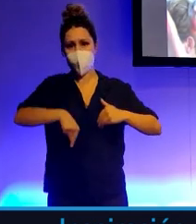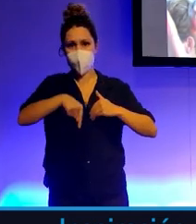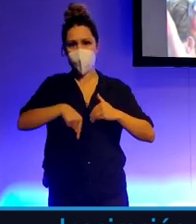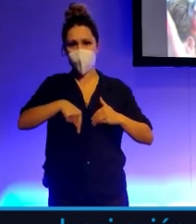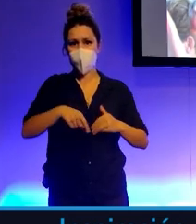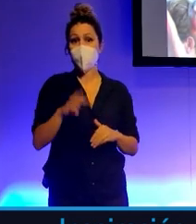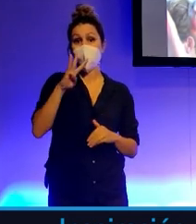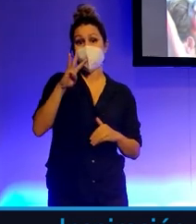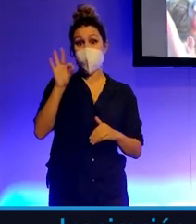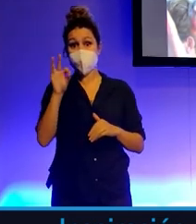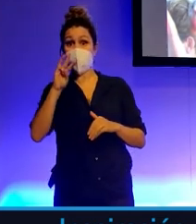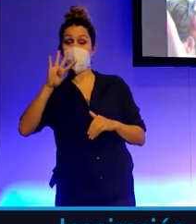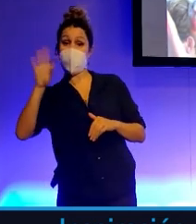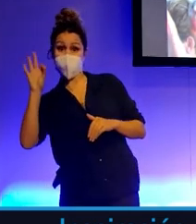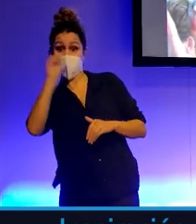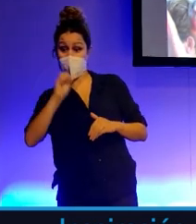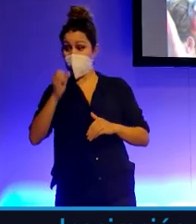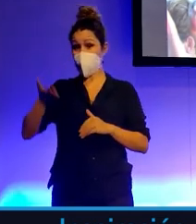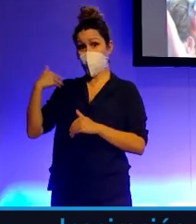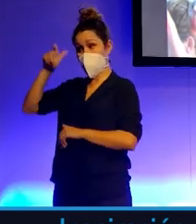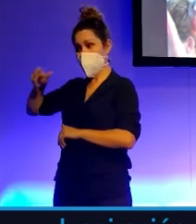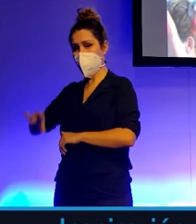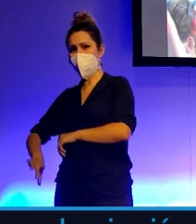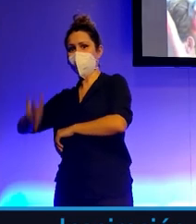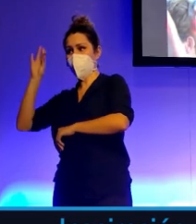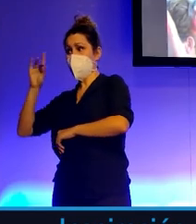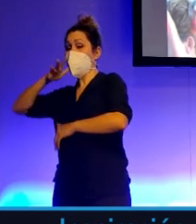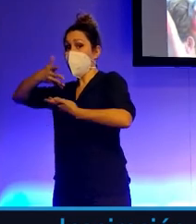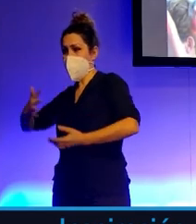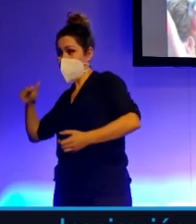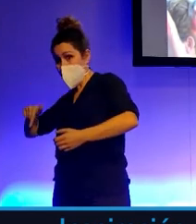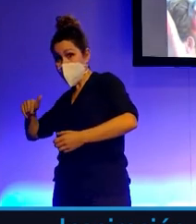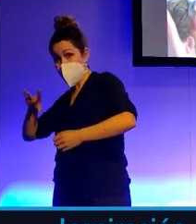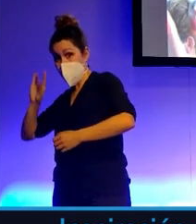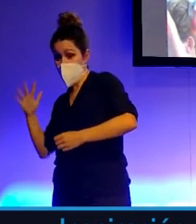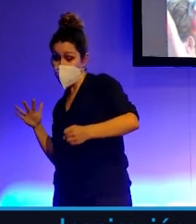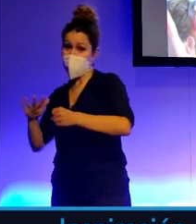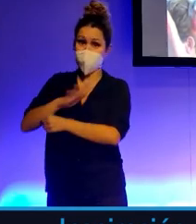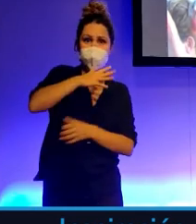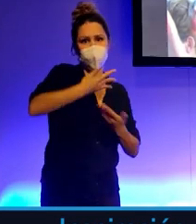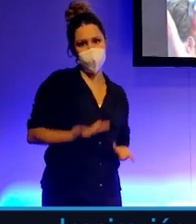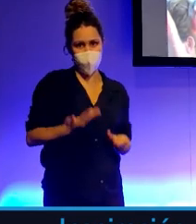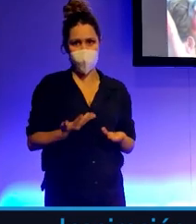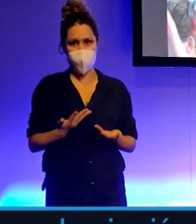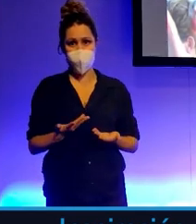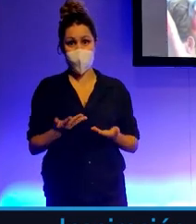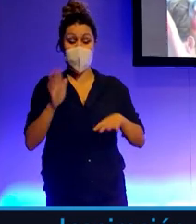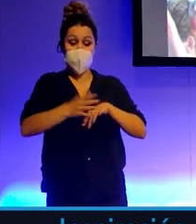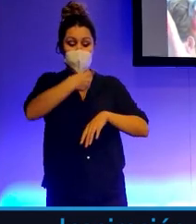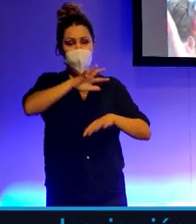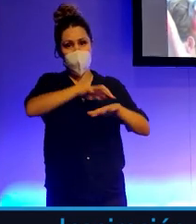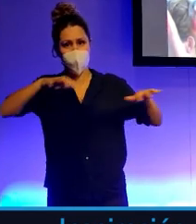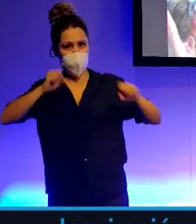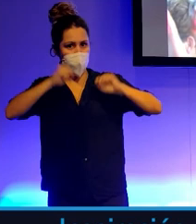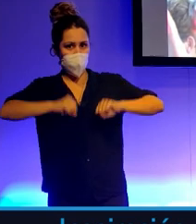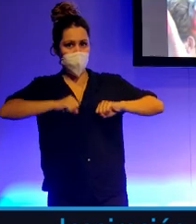40 años tomó decisiones que hoy impactan positiva o negativamente en nuestro día a día. Y somos nosotros, la mayoría de nosotros adultos, a